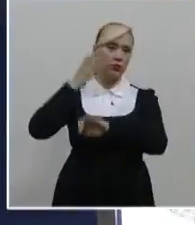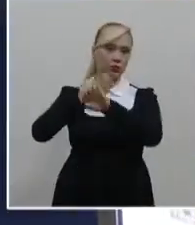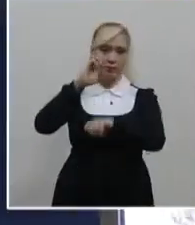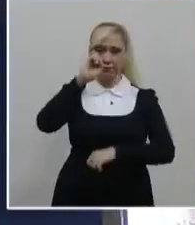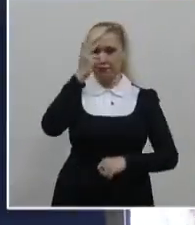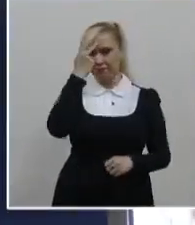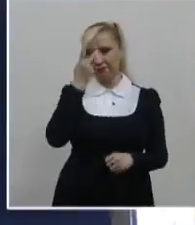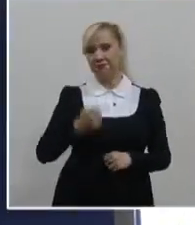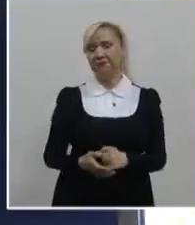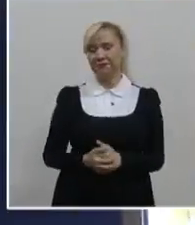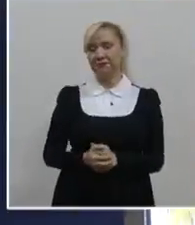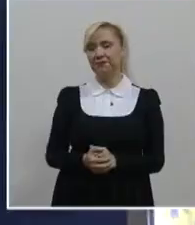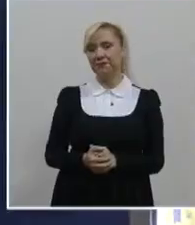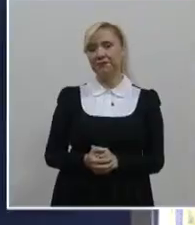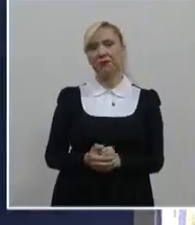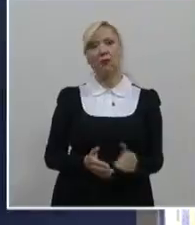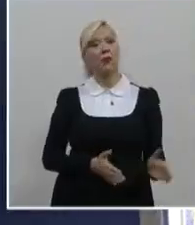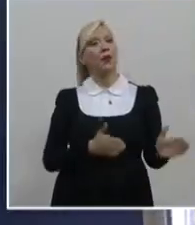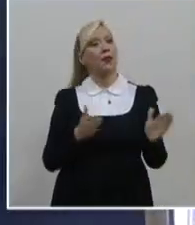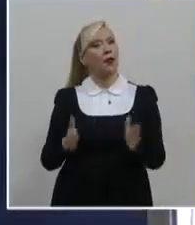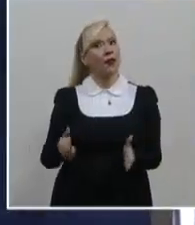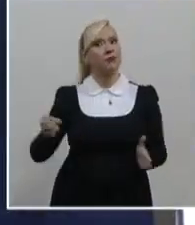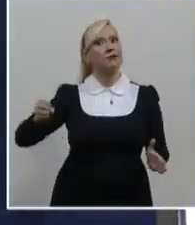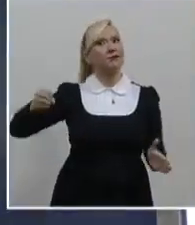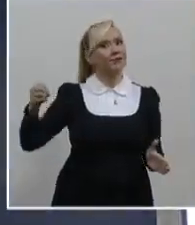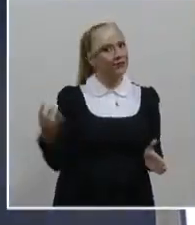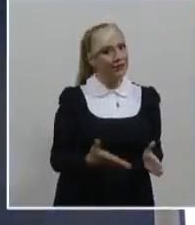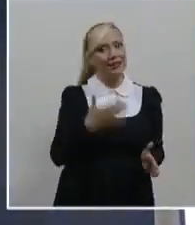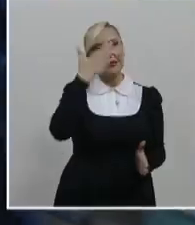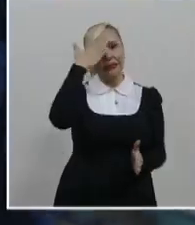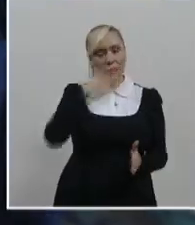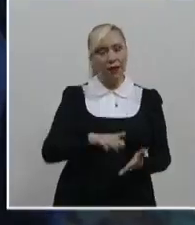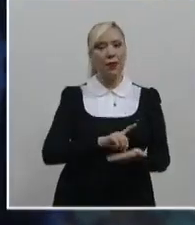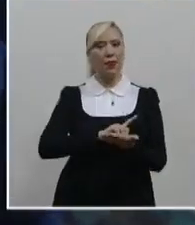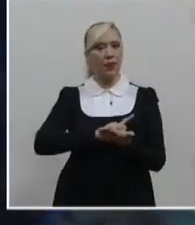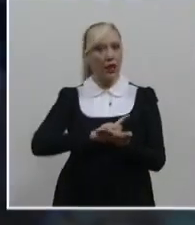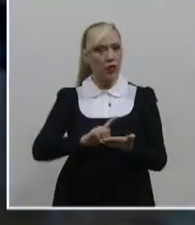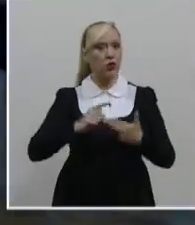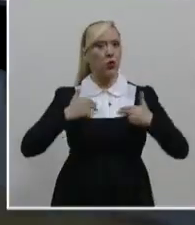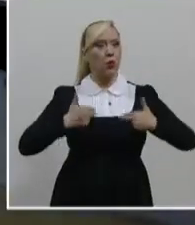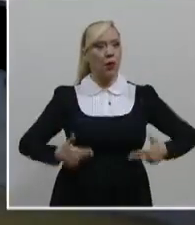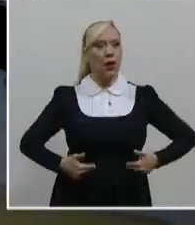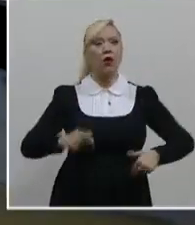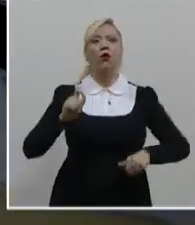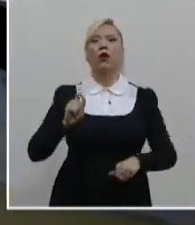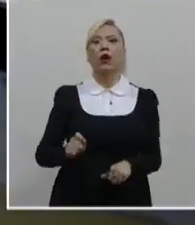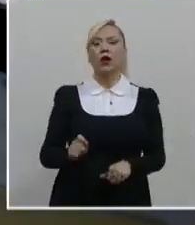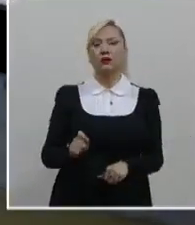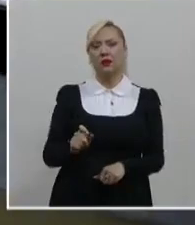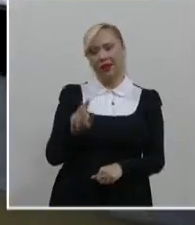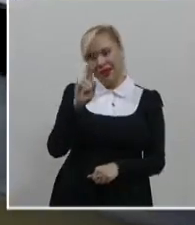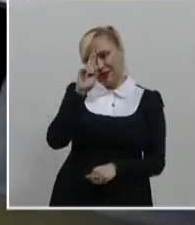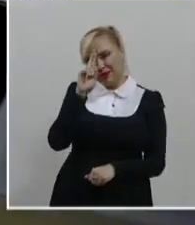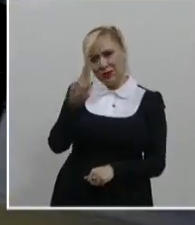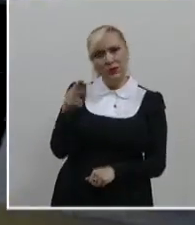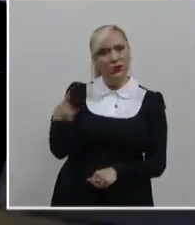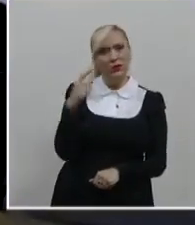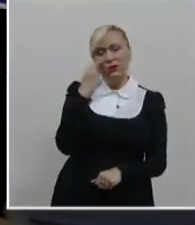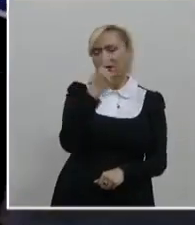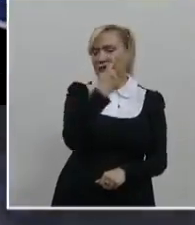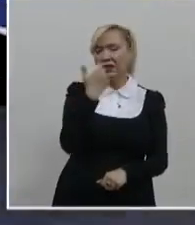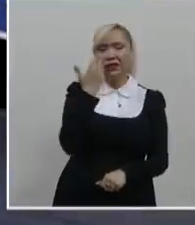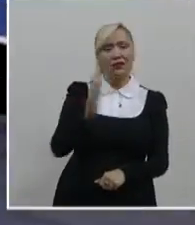En más noticias, a pesar de considerarse que es parte de un derecho humano a una muerte digna, solo en siete países es legal